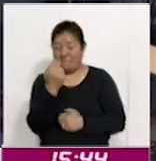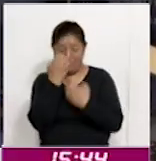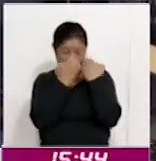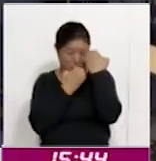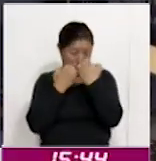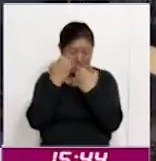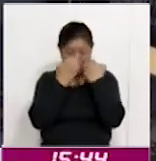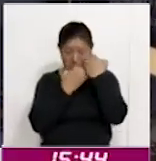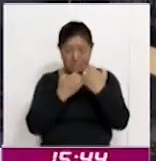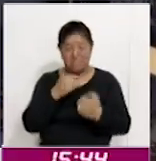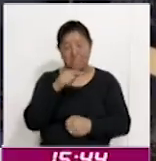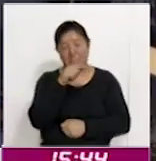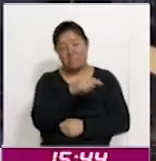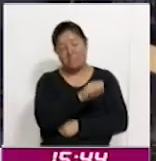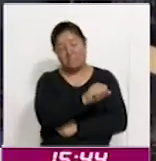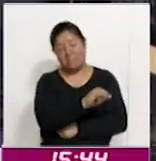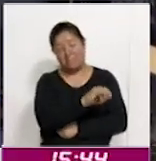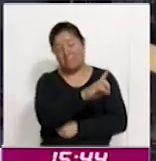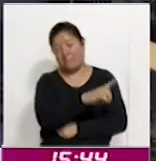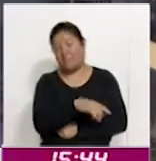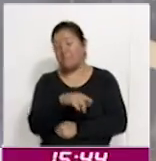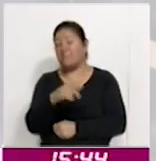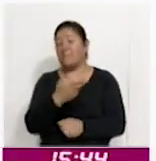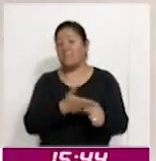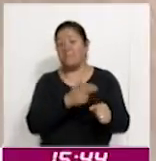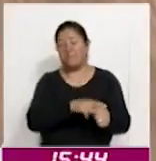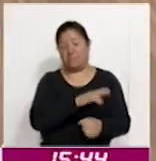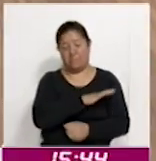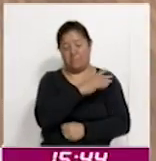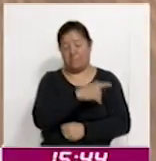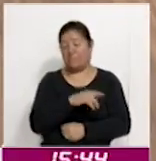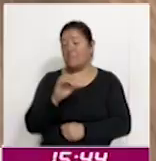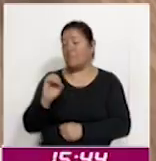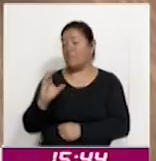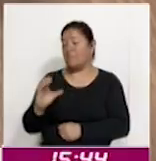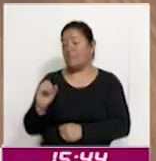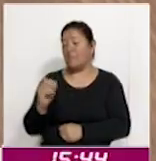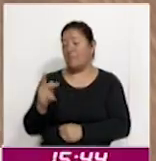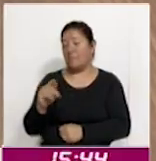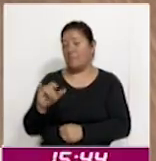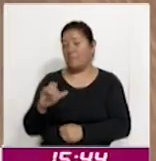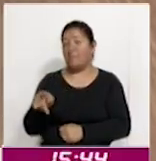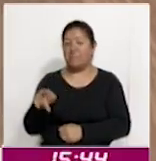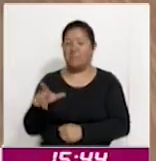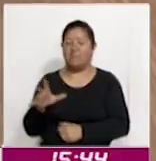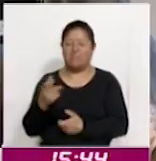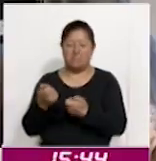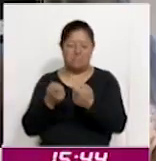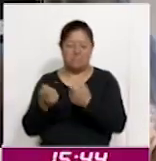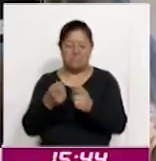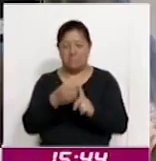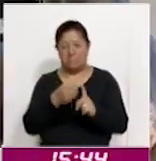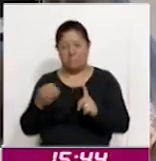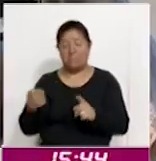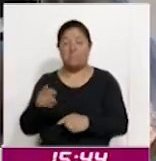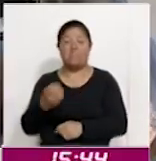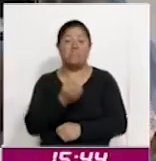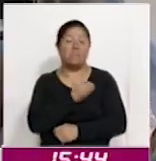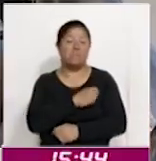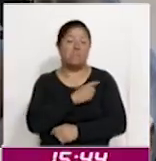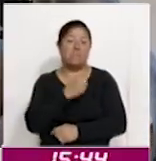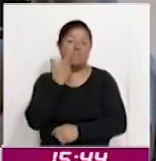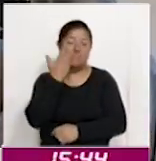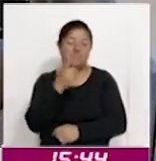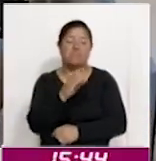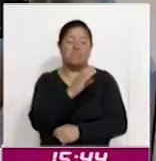se realiza en Capacits o en el SAI del Hospital General de Tlaxcala. Cabe señalar que el sector salud tiene como reto erradicar tanto el VIH como la